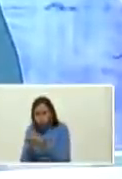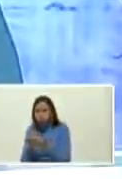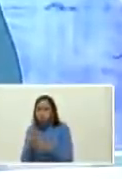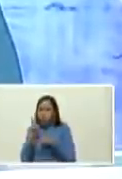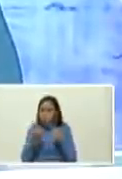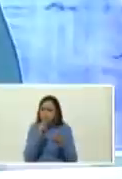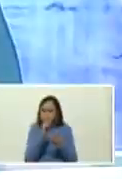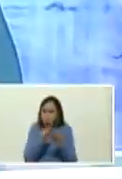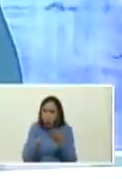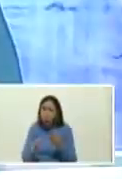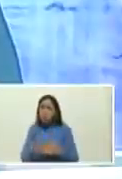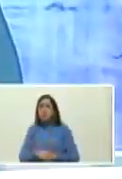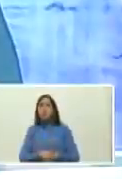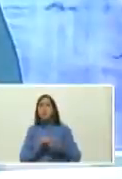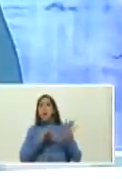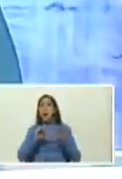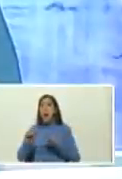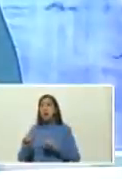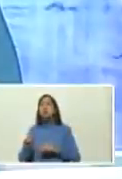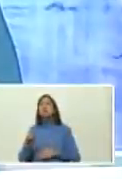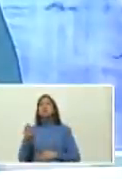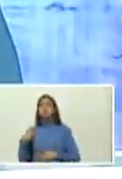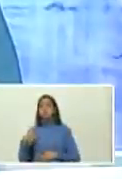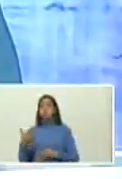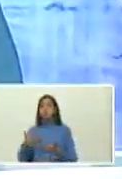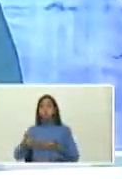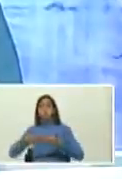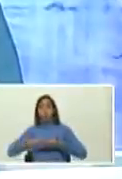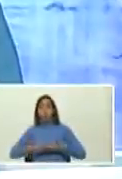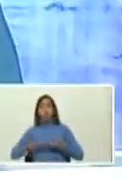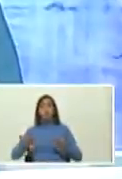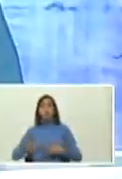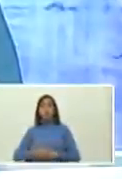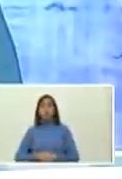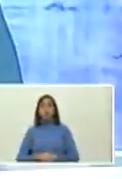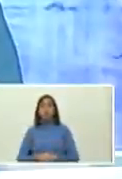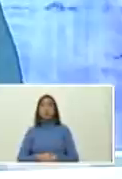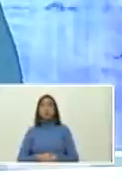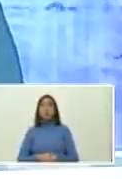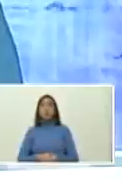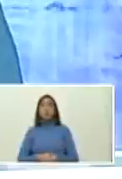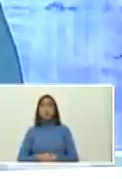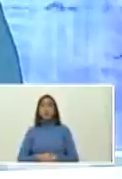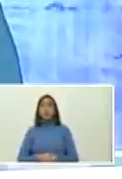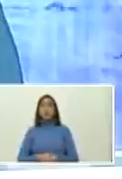libros me llevé como 60 libros de la Fera Internacional es una